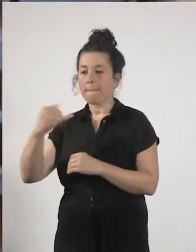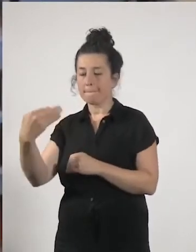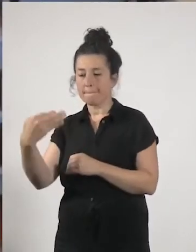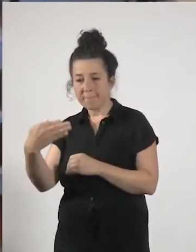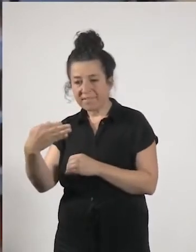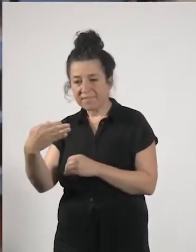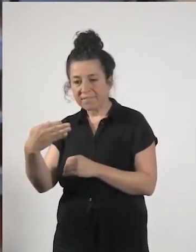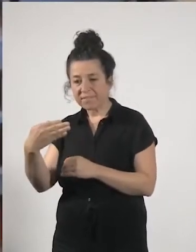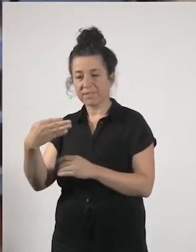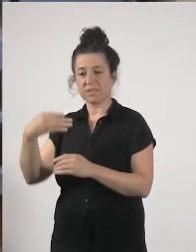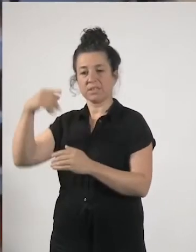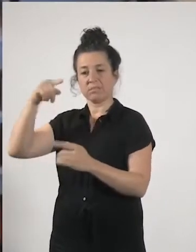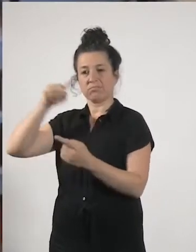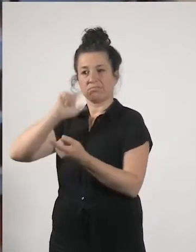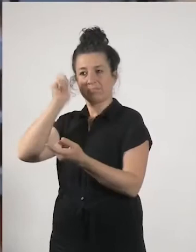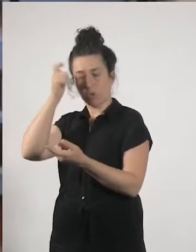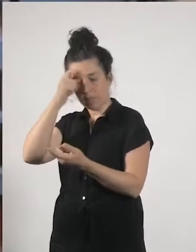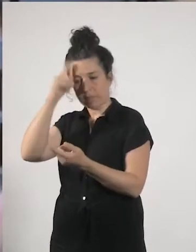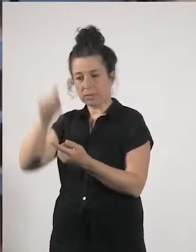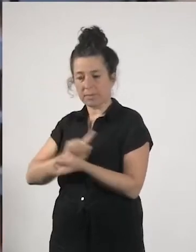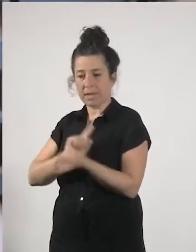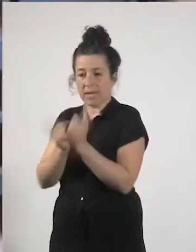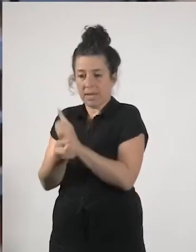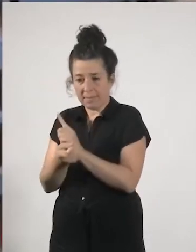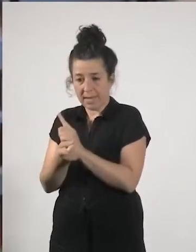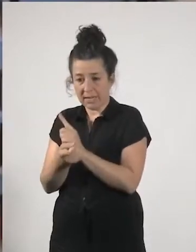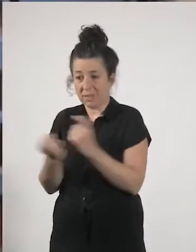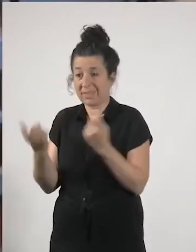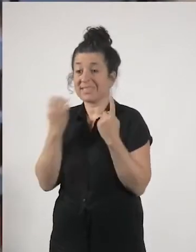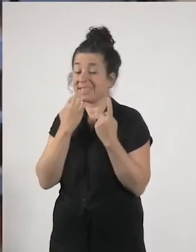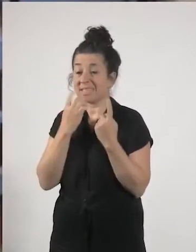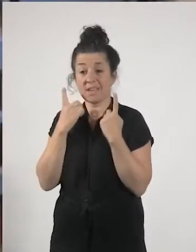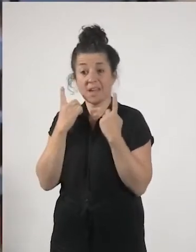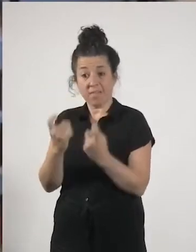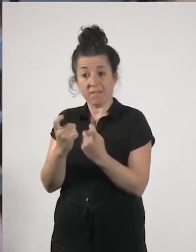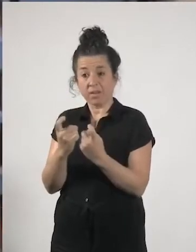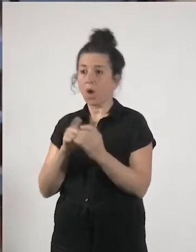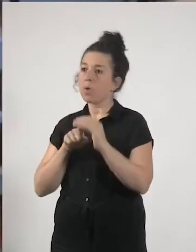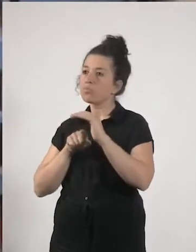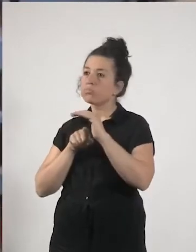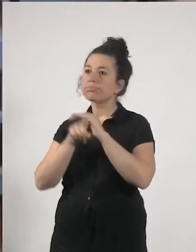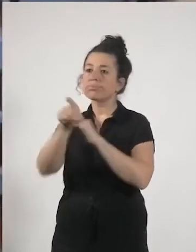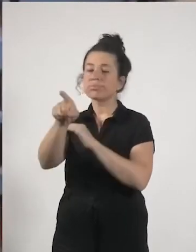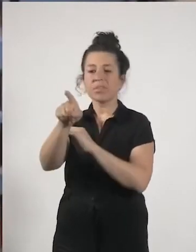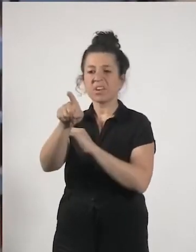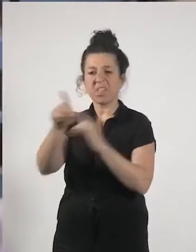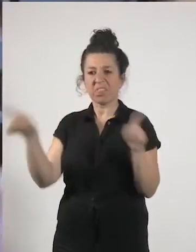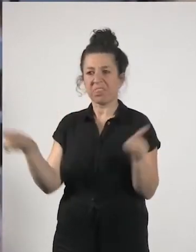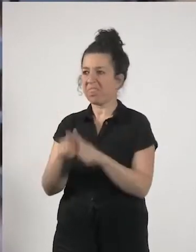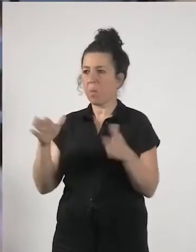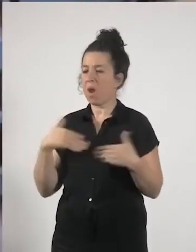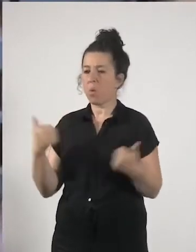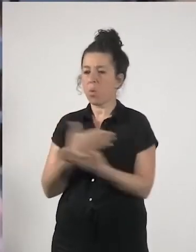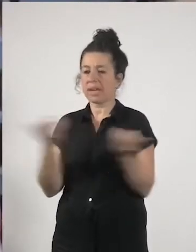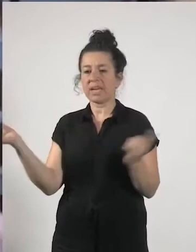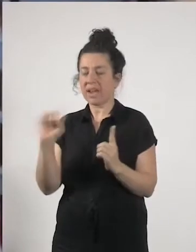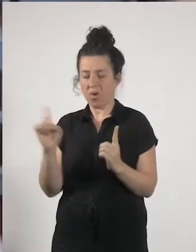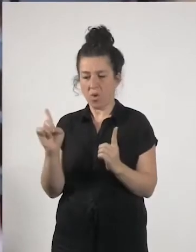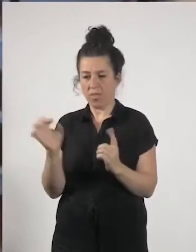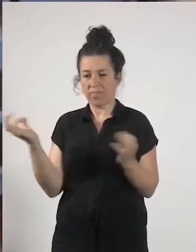y si hay que crecer pues no es crecer por crecer de cualquier cosa sino especificar y